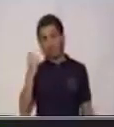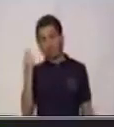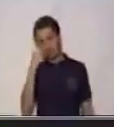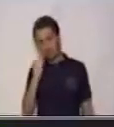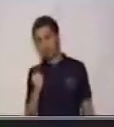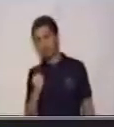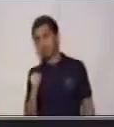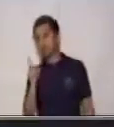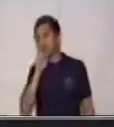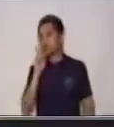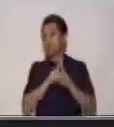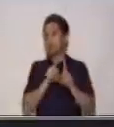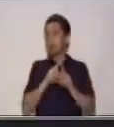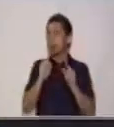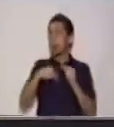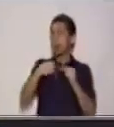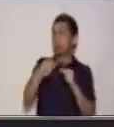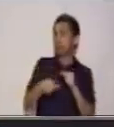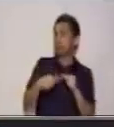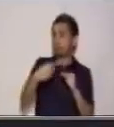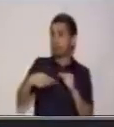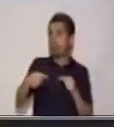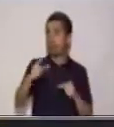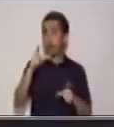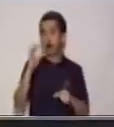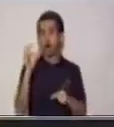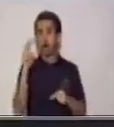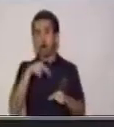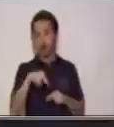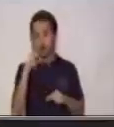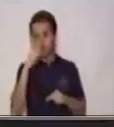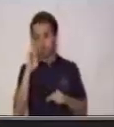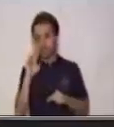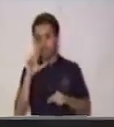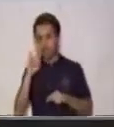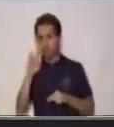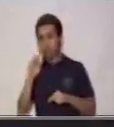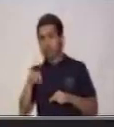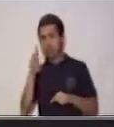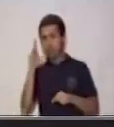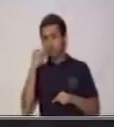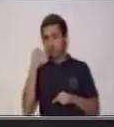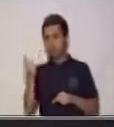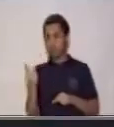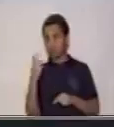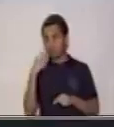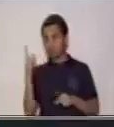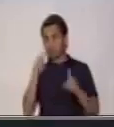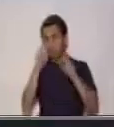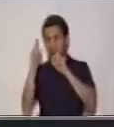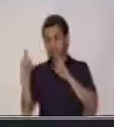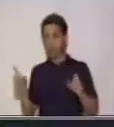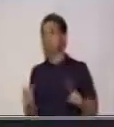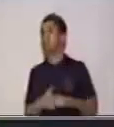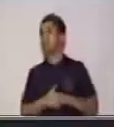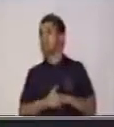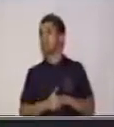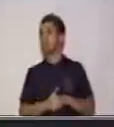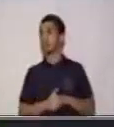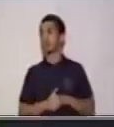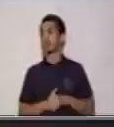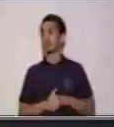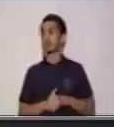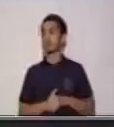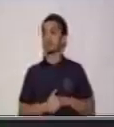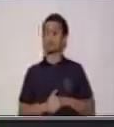tenga una consecuencia. Entonces, debes tener mucho cuidado con el análisis que tú haces en las preguntas. Algo también que